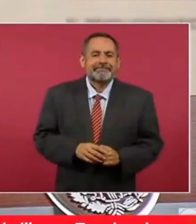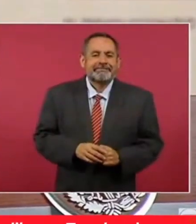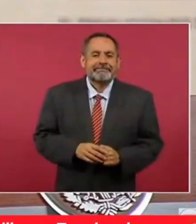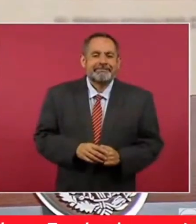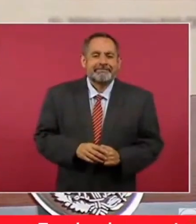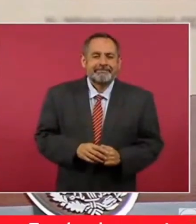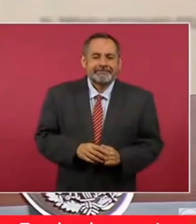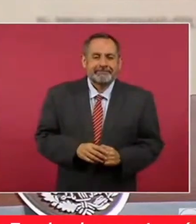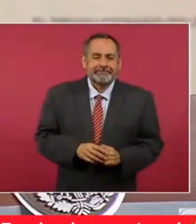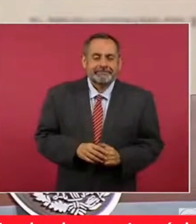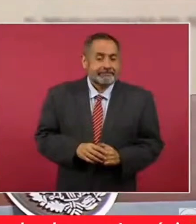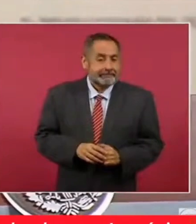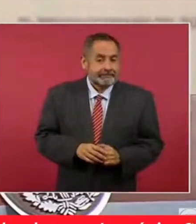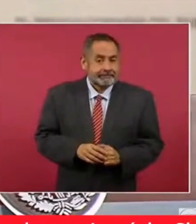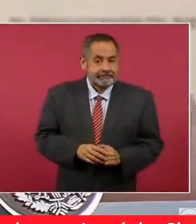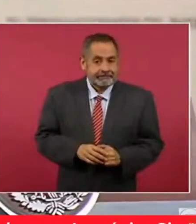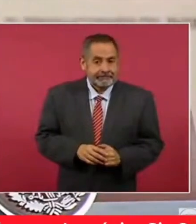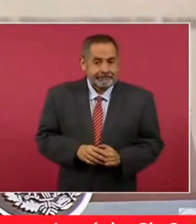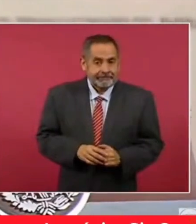O sea, ya están